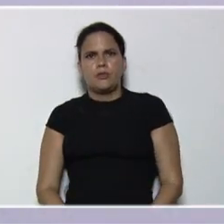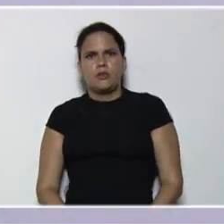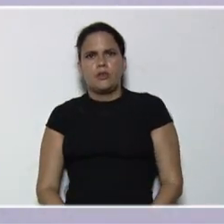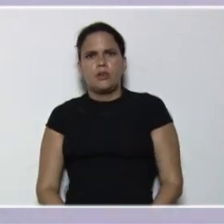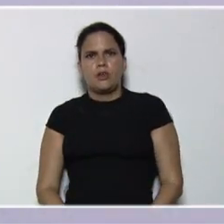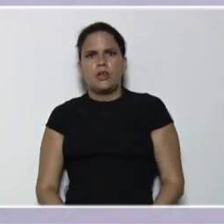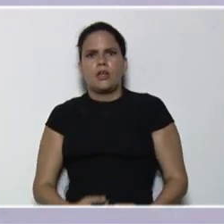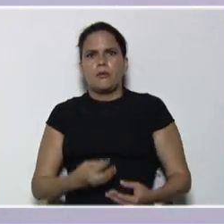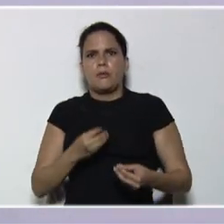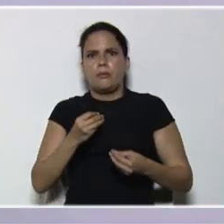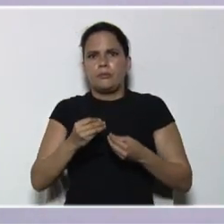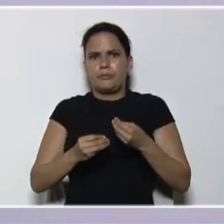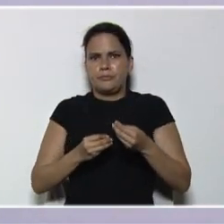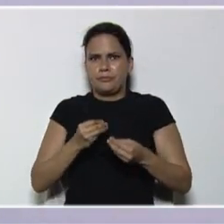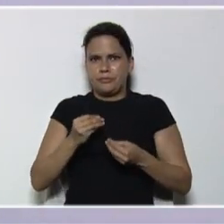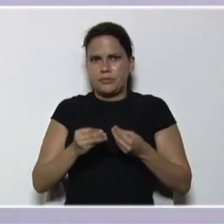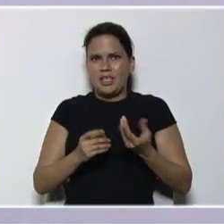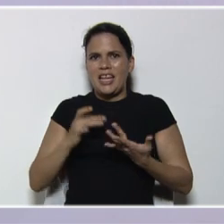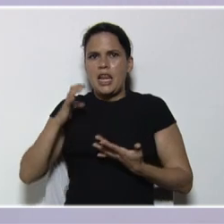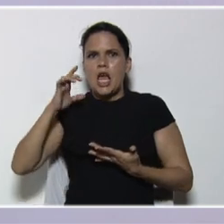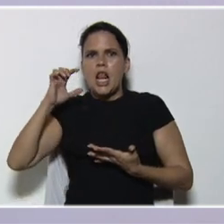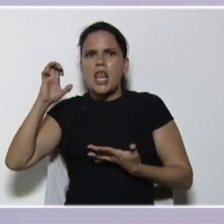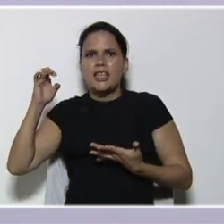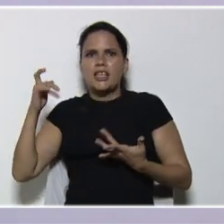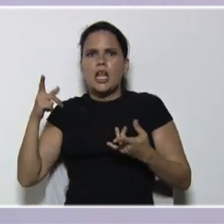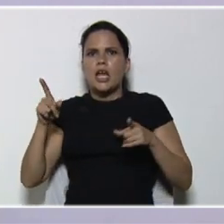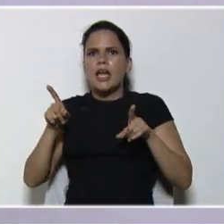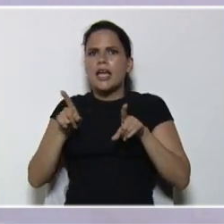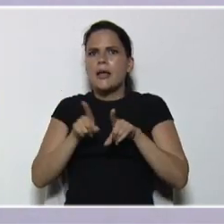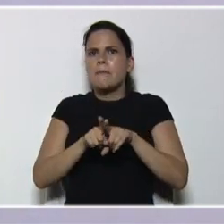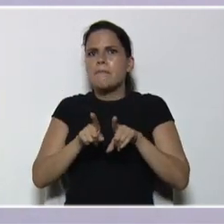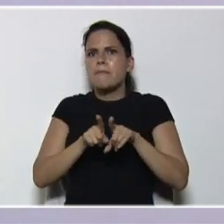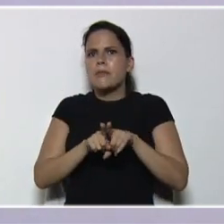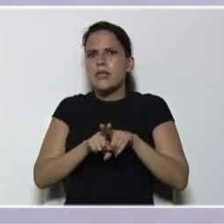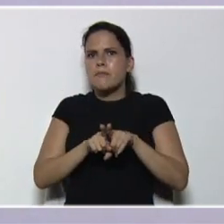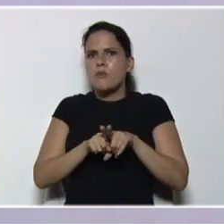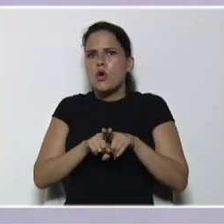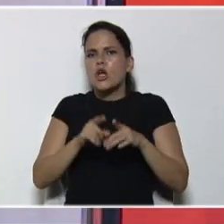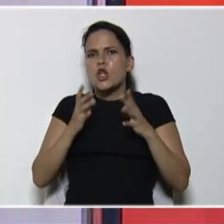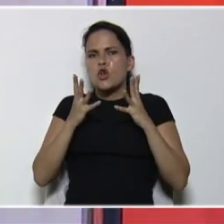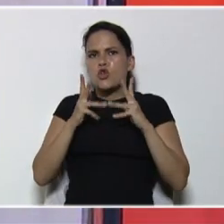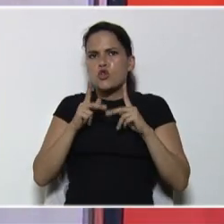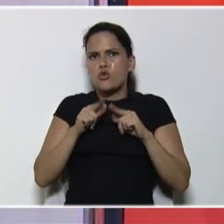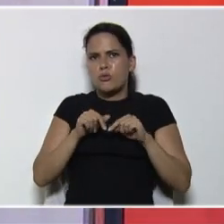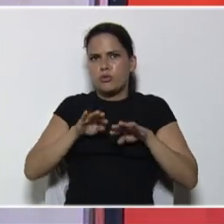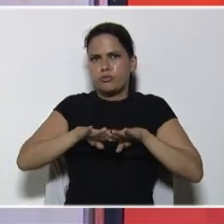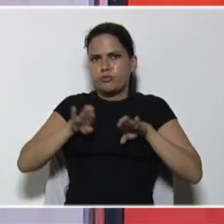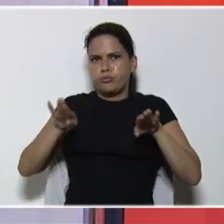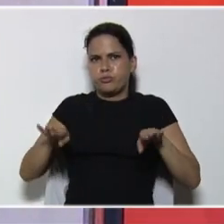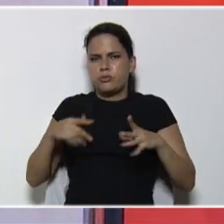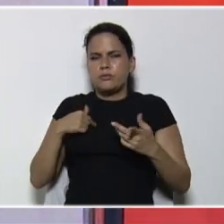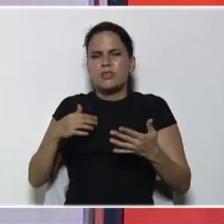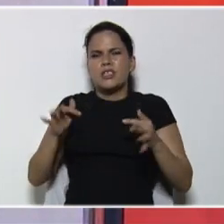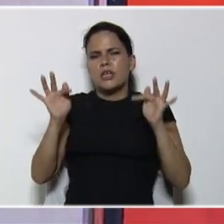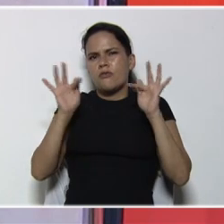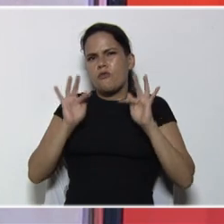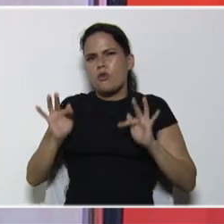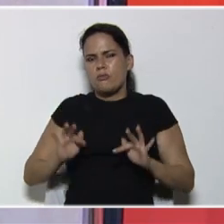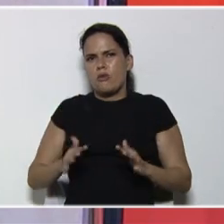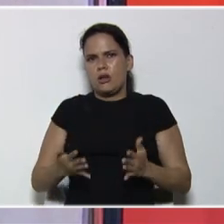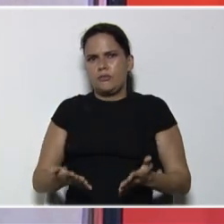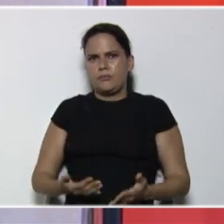colocar las variables en un mismo miembro, y los términos independientes de otro miembro. ¿De qué manera? Vamos a,